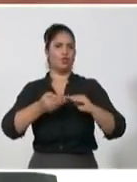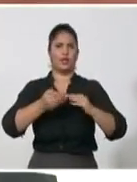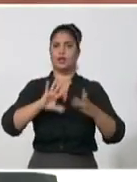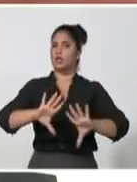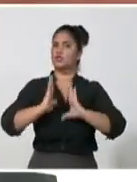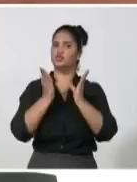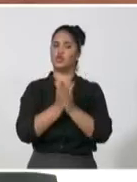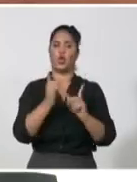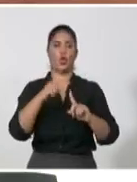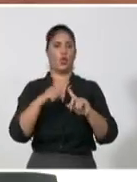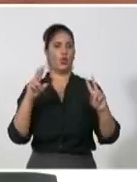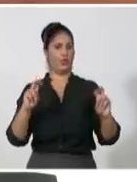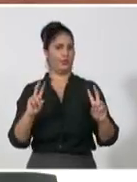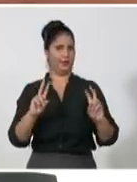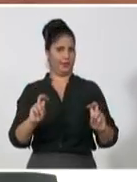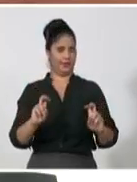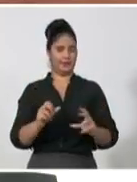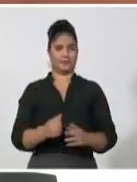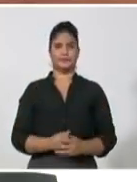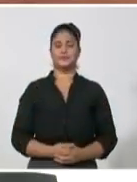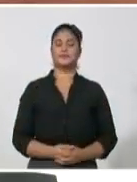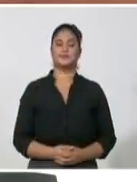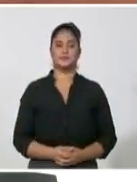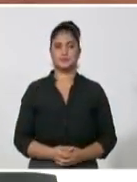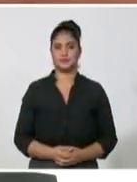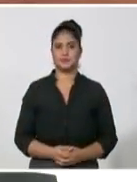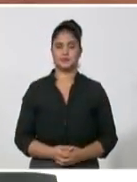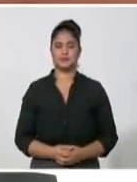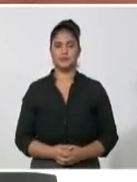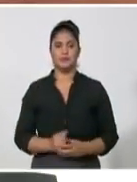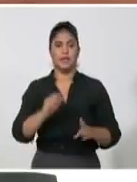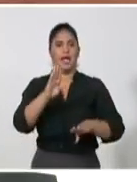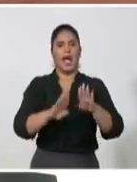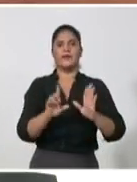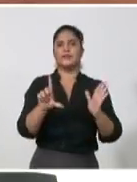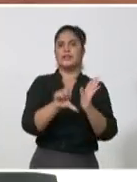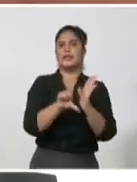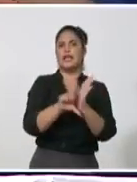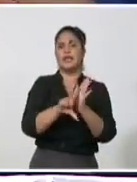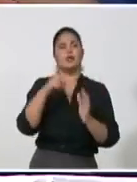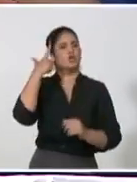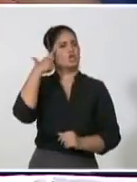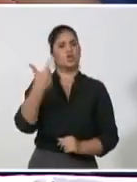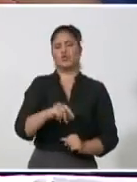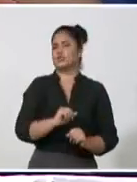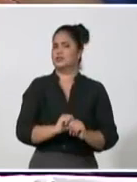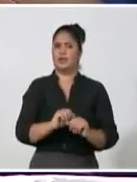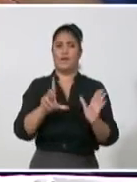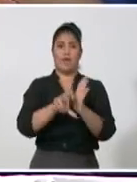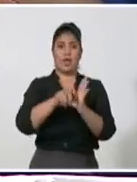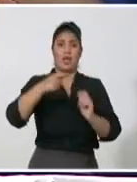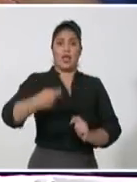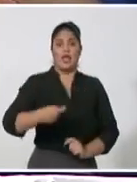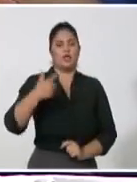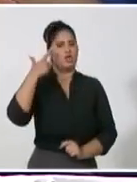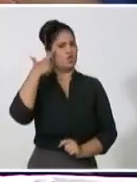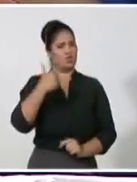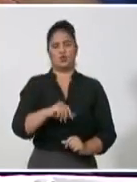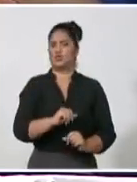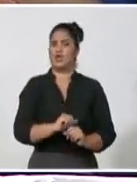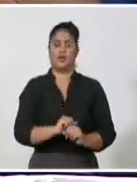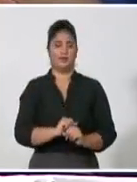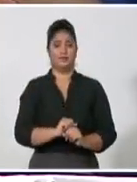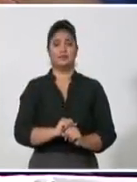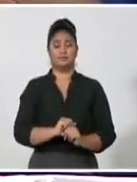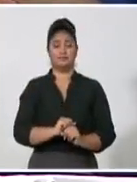dirección, de las facultades y de las atribuciones que tiene cada cuadro, cada cargo, atenta contra la eficiencia y